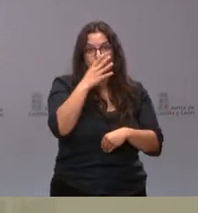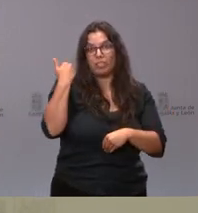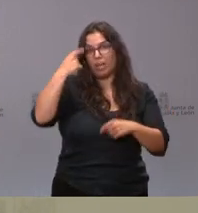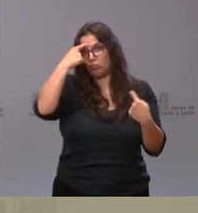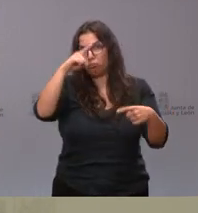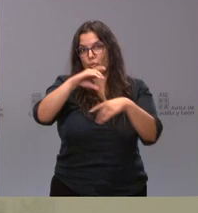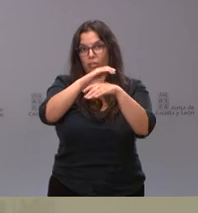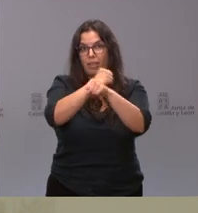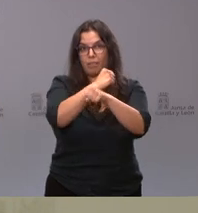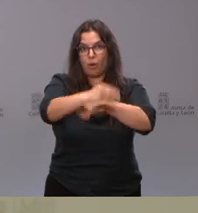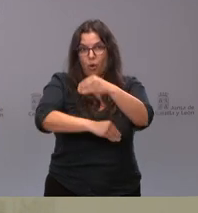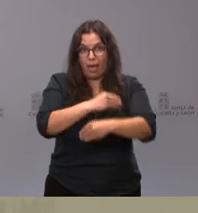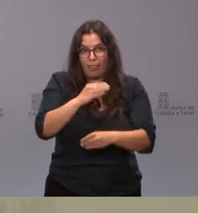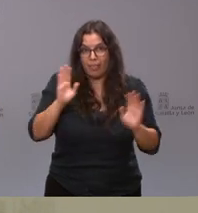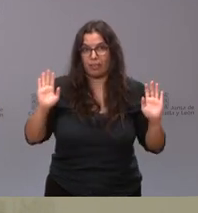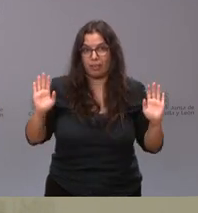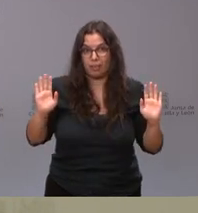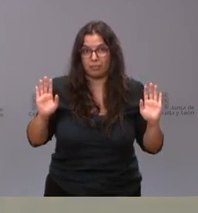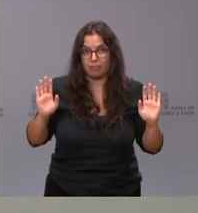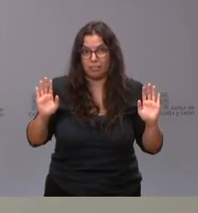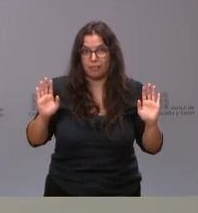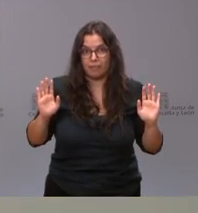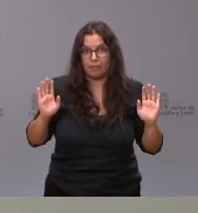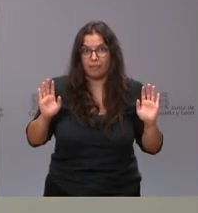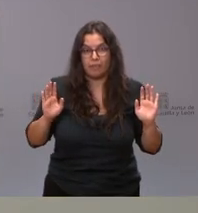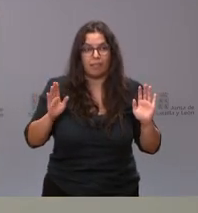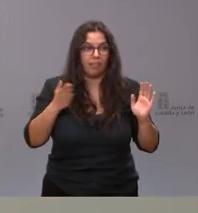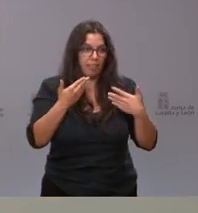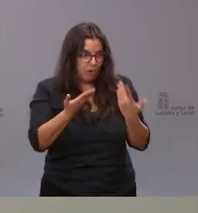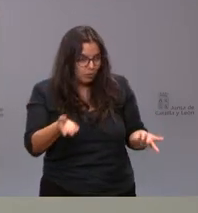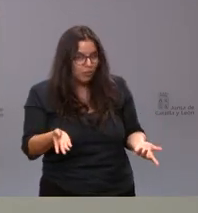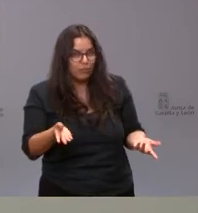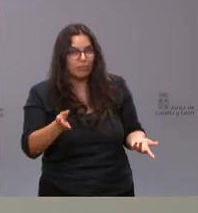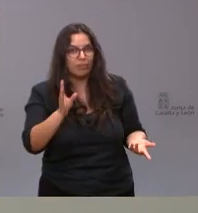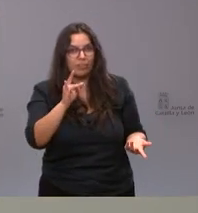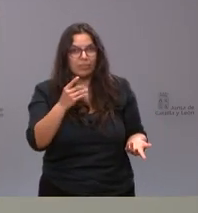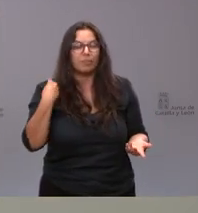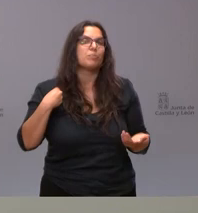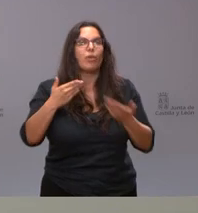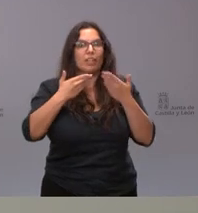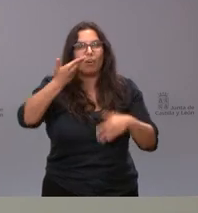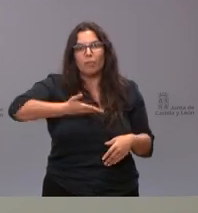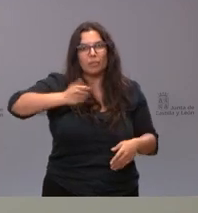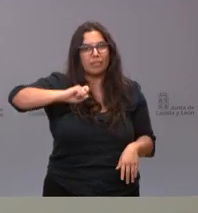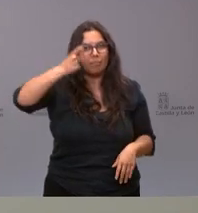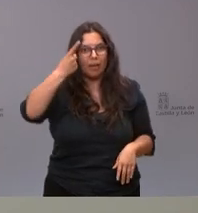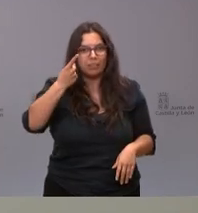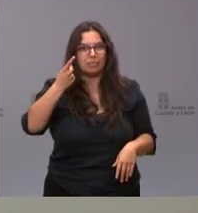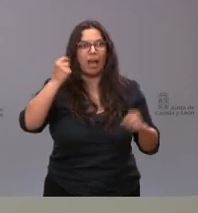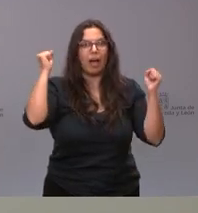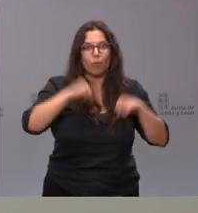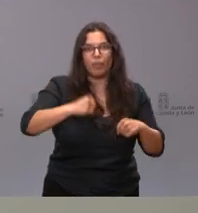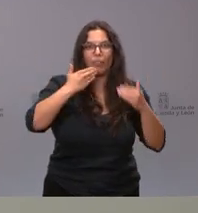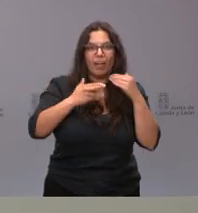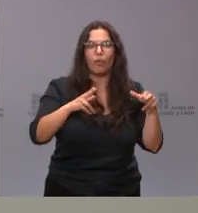Consejería de Empleo por sí misma. ¿Cómo no va a diálogo? Si se dialoga sobre lo más importante, que es sobre los acuerdos del